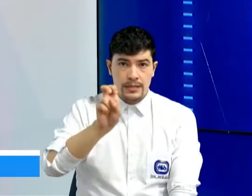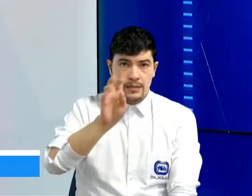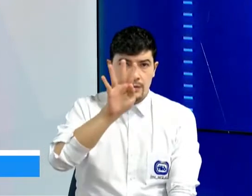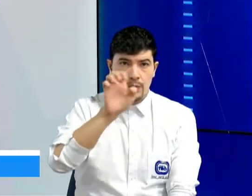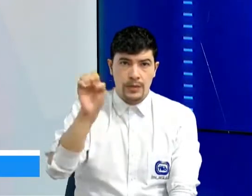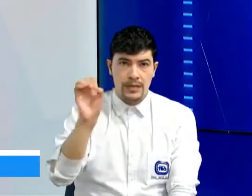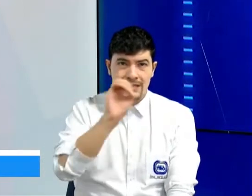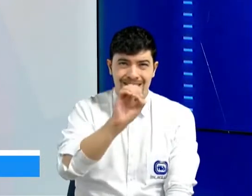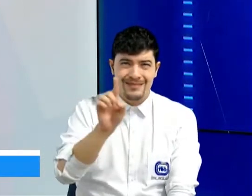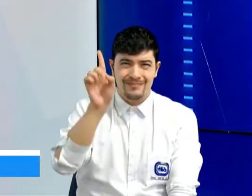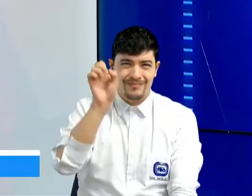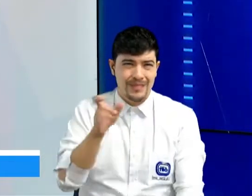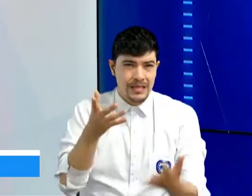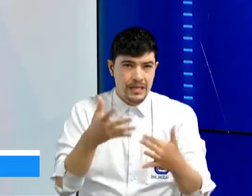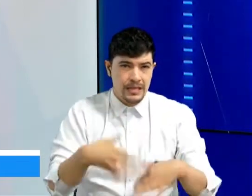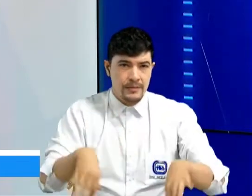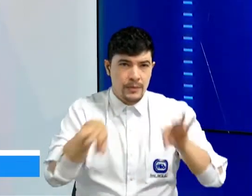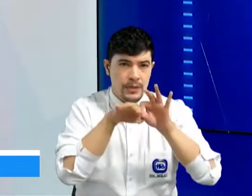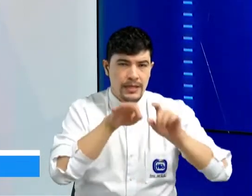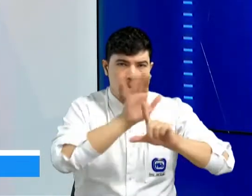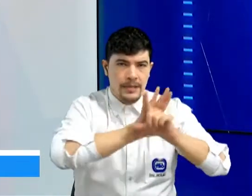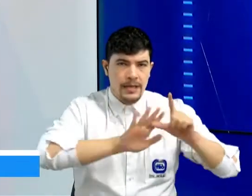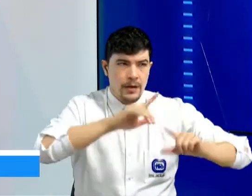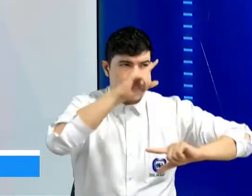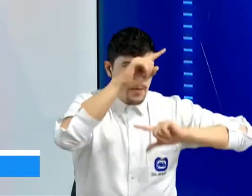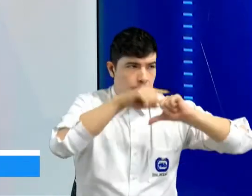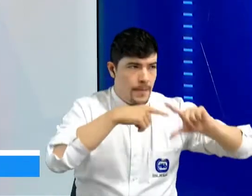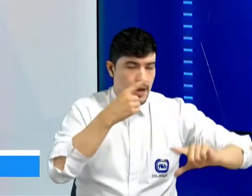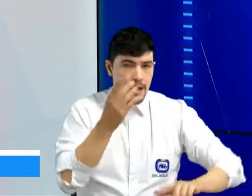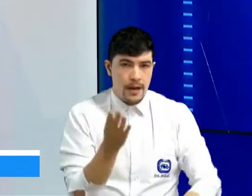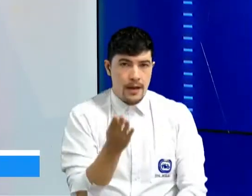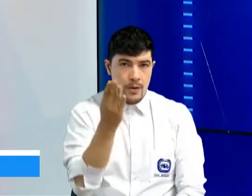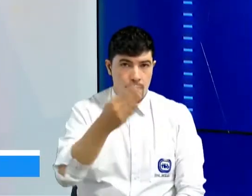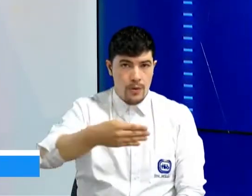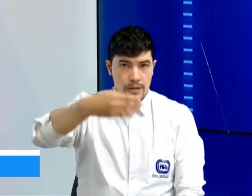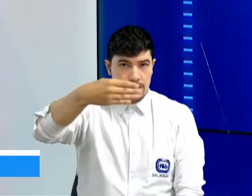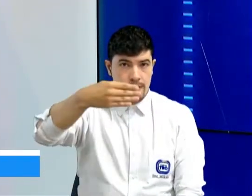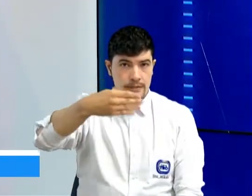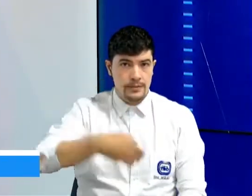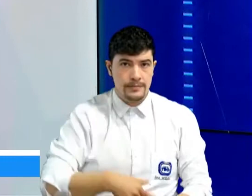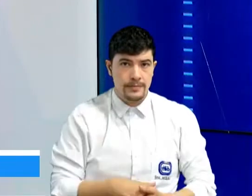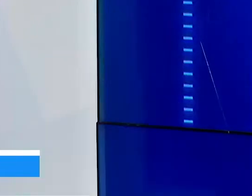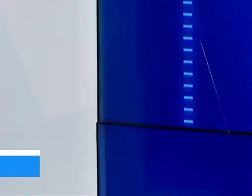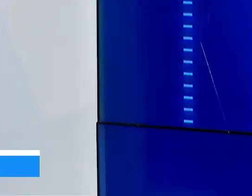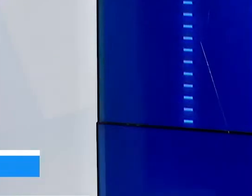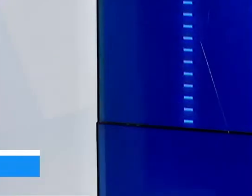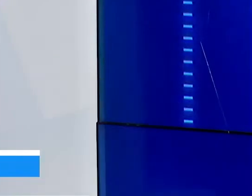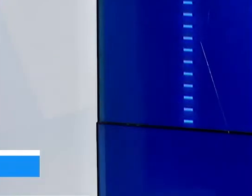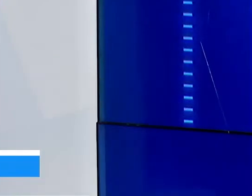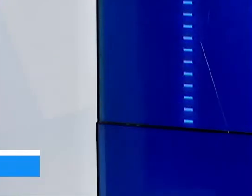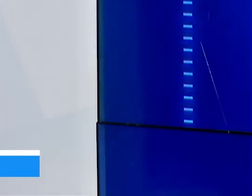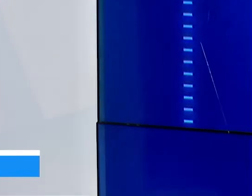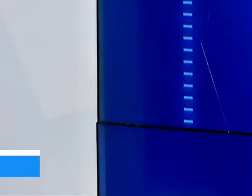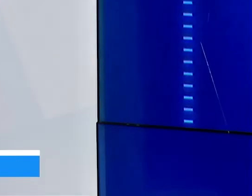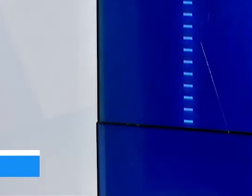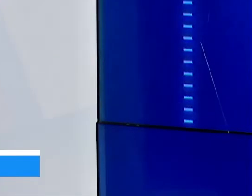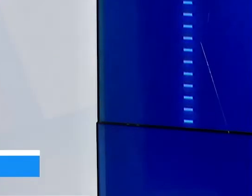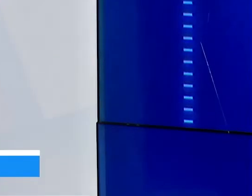importante que envíen los videos grabados de forma horizontal. Aquí somos la voz de la comunidad.